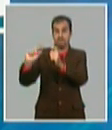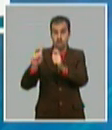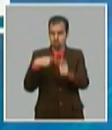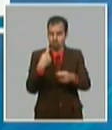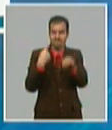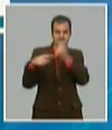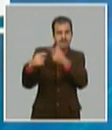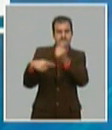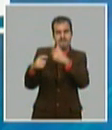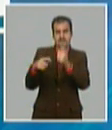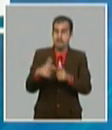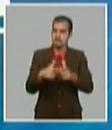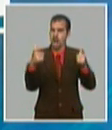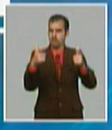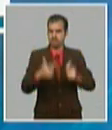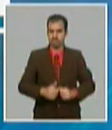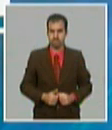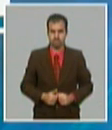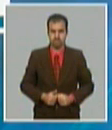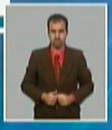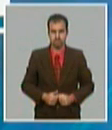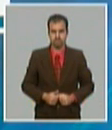entre un 6 y un 7%